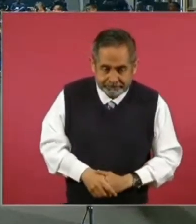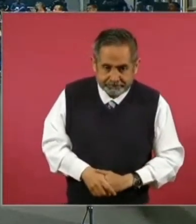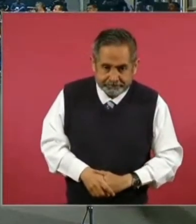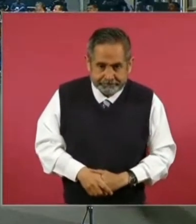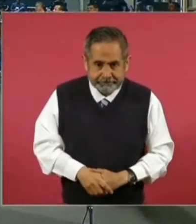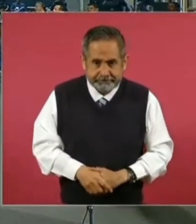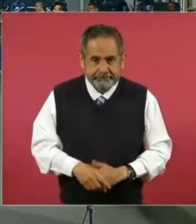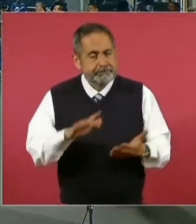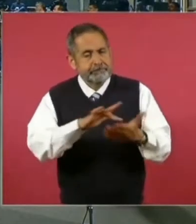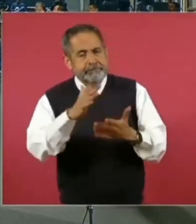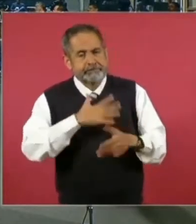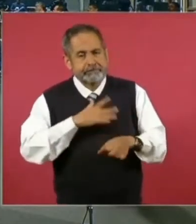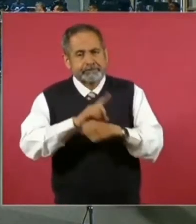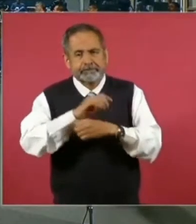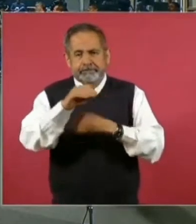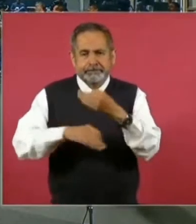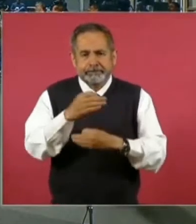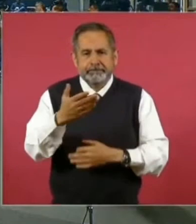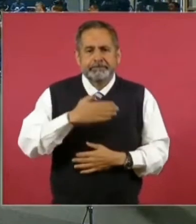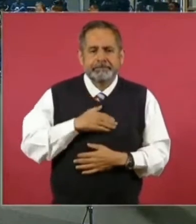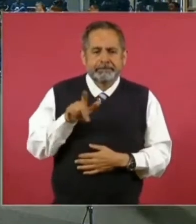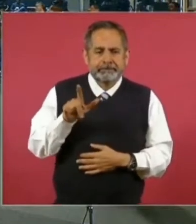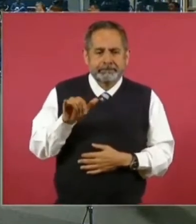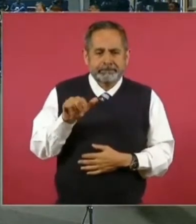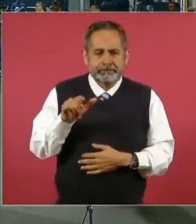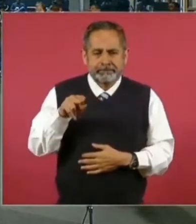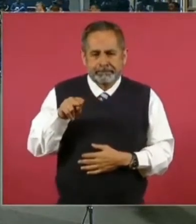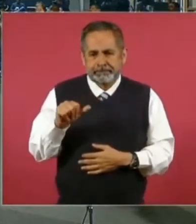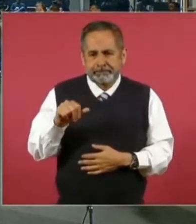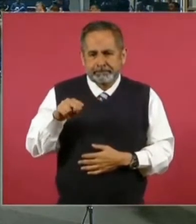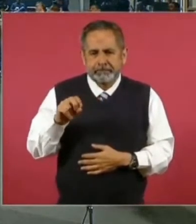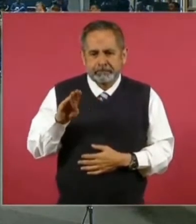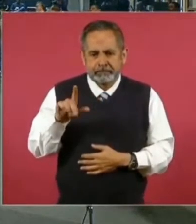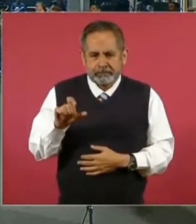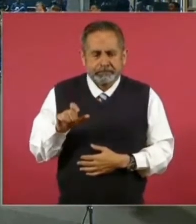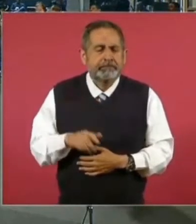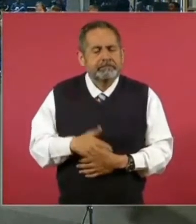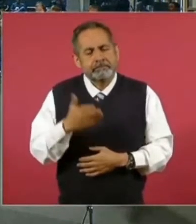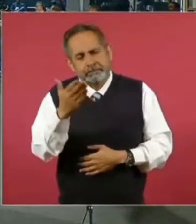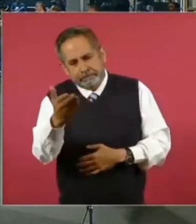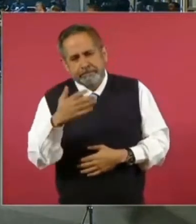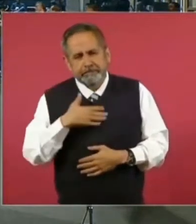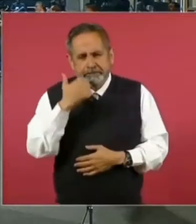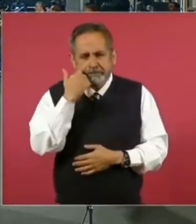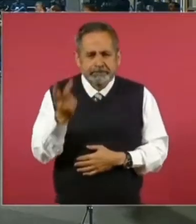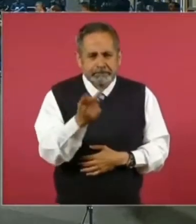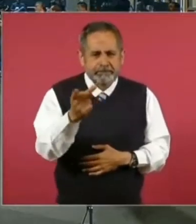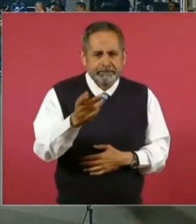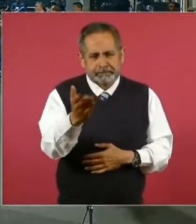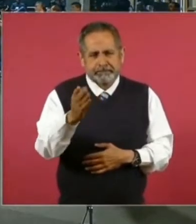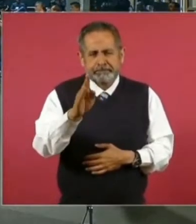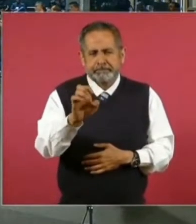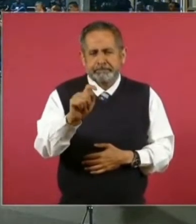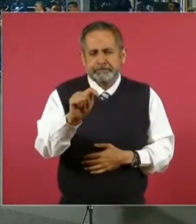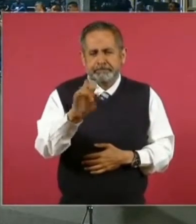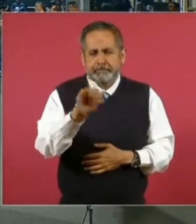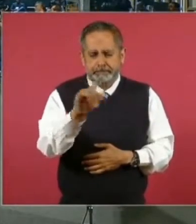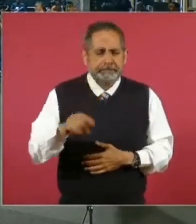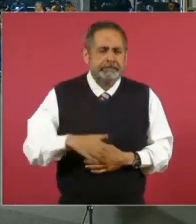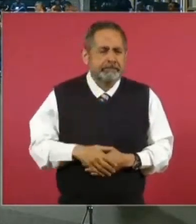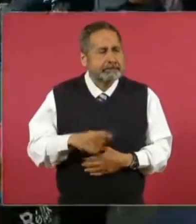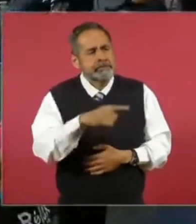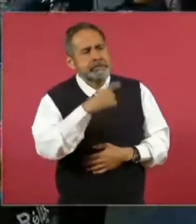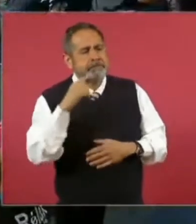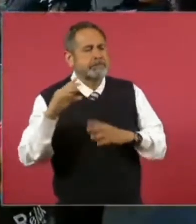Gracias, muy buenos días a todas y a todos, Liliana Noble de Pulso Saludable. Beatriz, yo quisiera preguntarle, mucho se ha